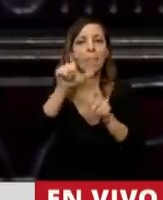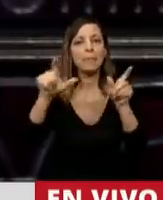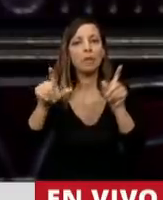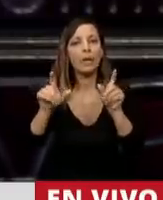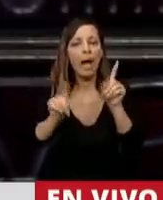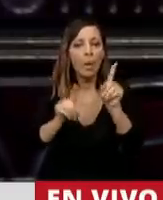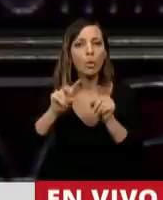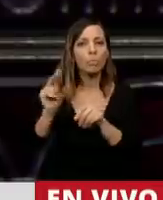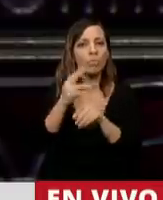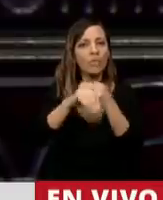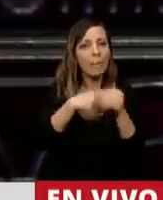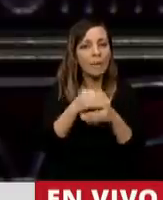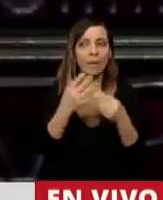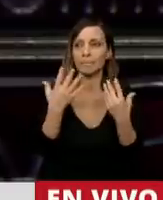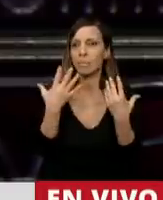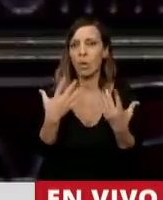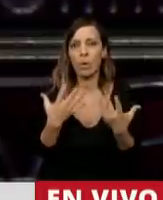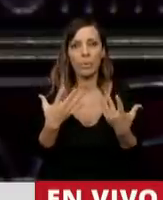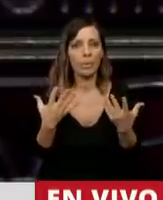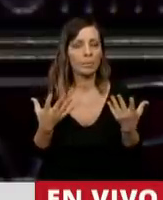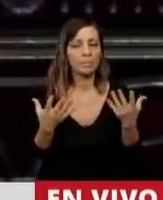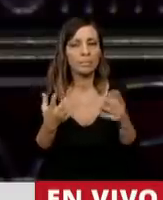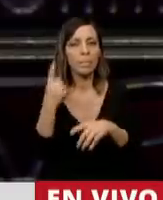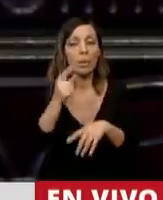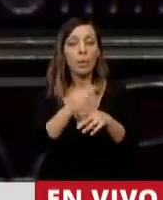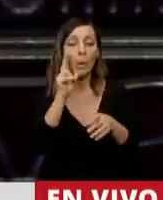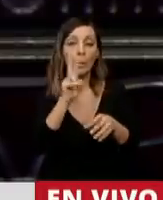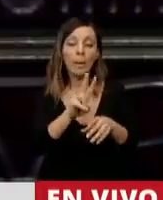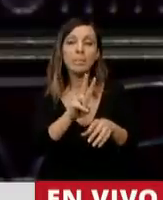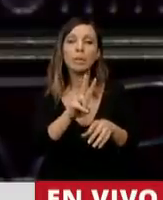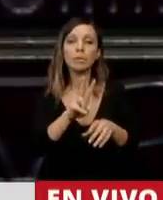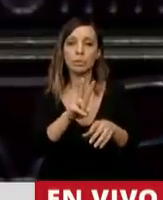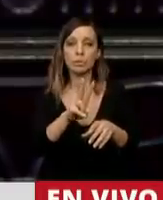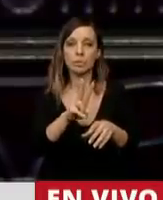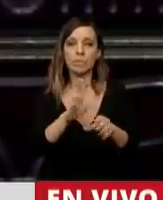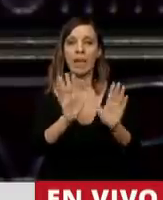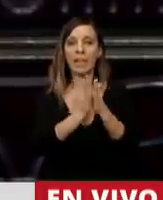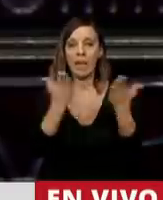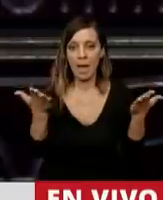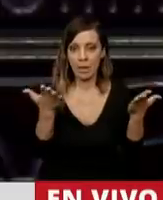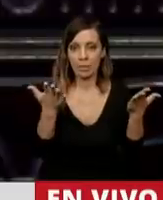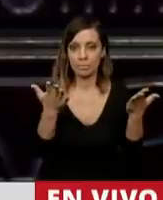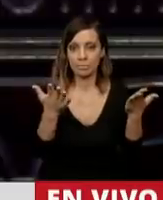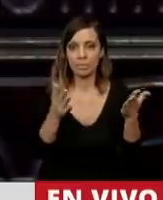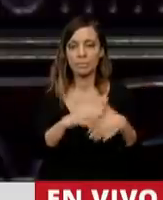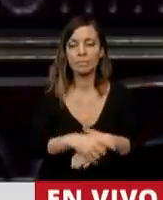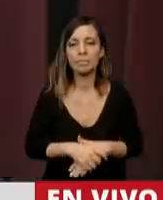Es obvio, pero cuando uno mira la tapa de este diario, por ejemplo,